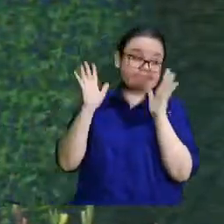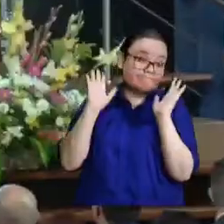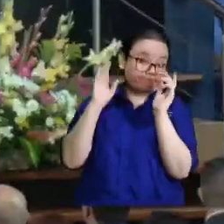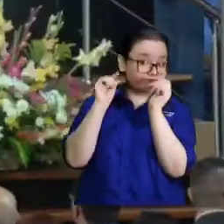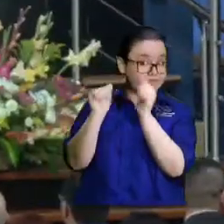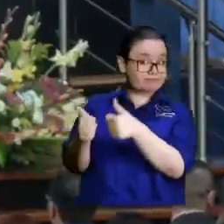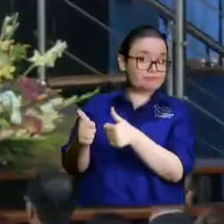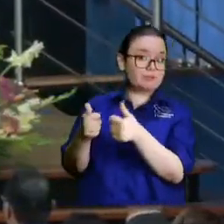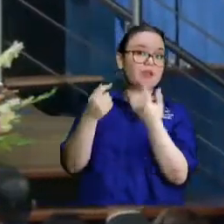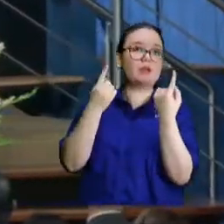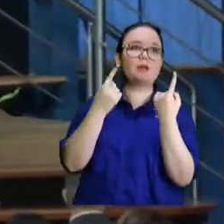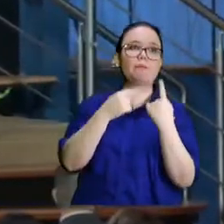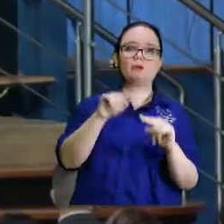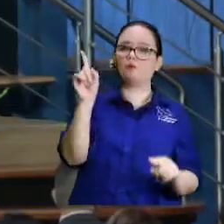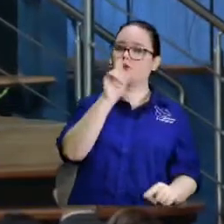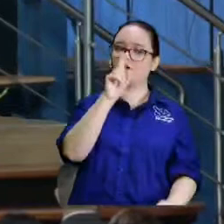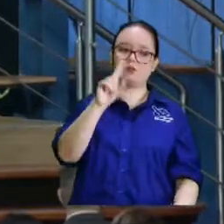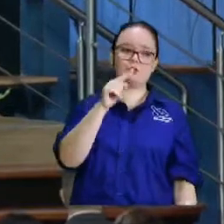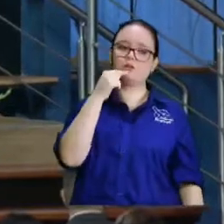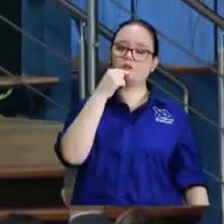pero que no me toquen una oveja